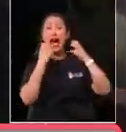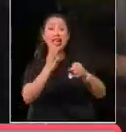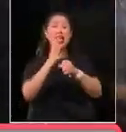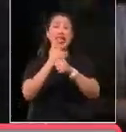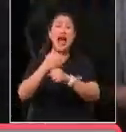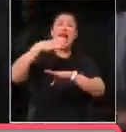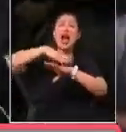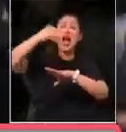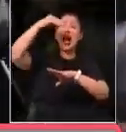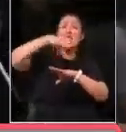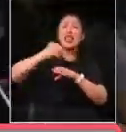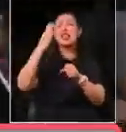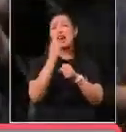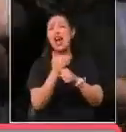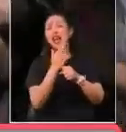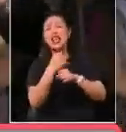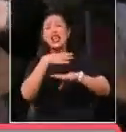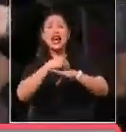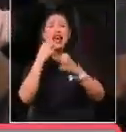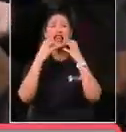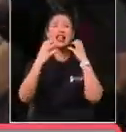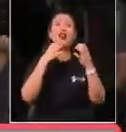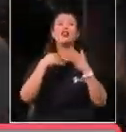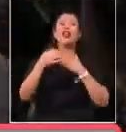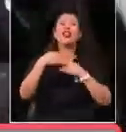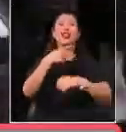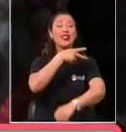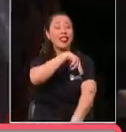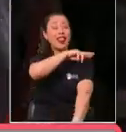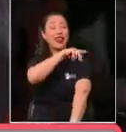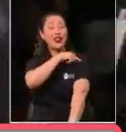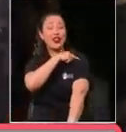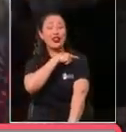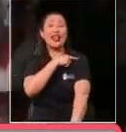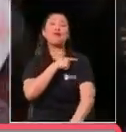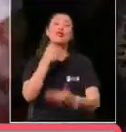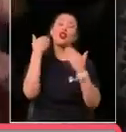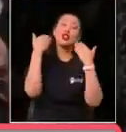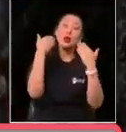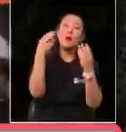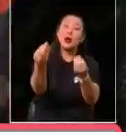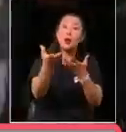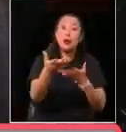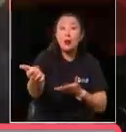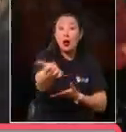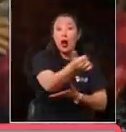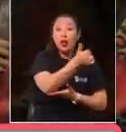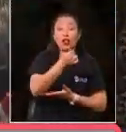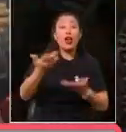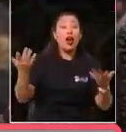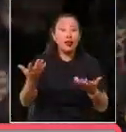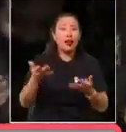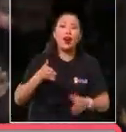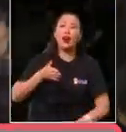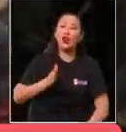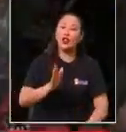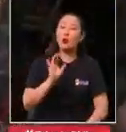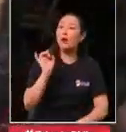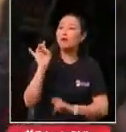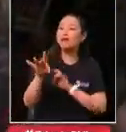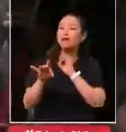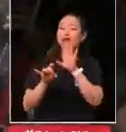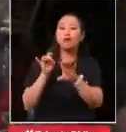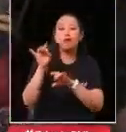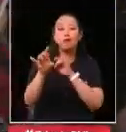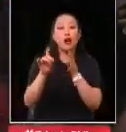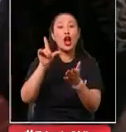Arica, Arica, Arica. Desde el norte los saludamos, los dejamos, los invitamos a todos, por supuesto, a seguir colaborando. Las puertas del Banco de